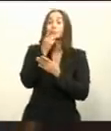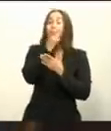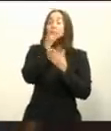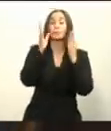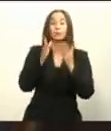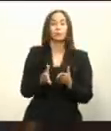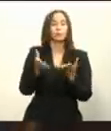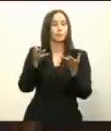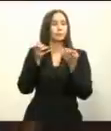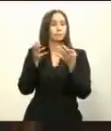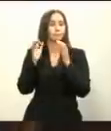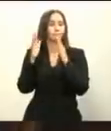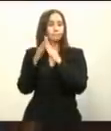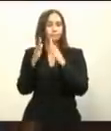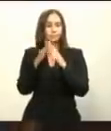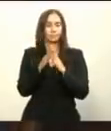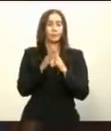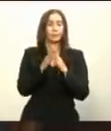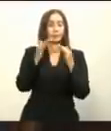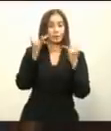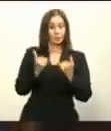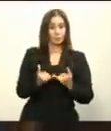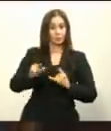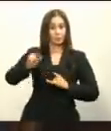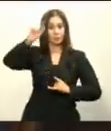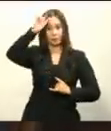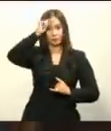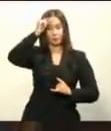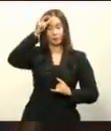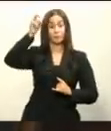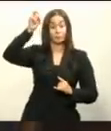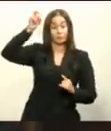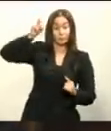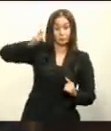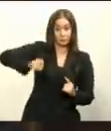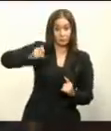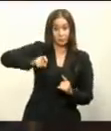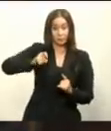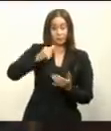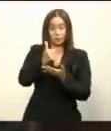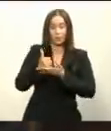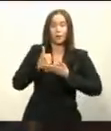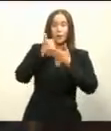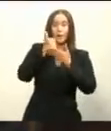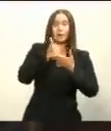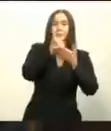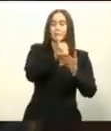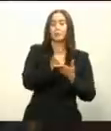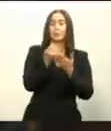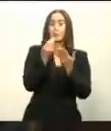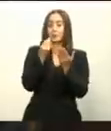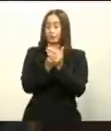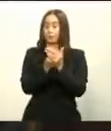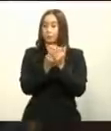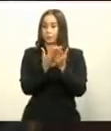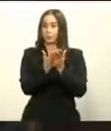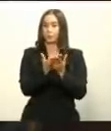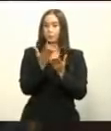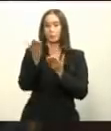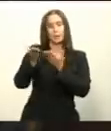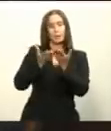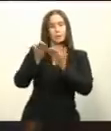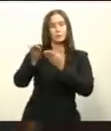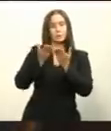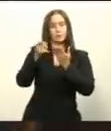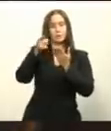los dominicanos y dominicanas, y el Gobierno tiene la obligación de poner todos los recursos y toda su capacidad al servicio de ese